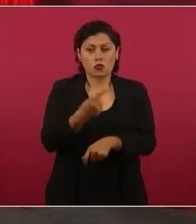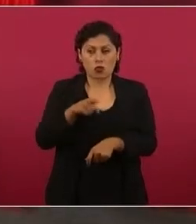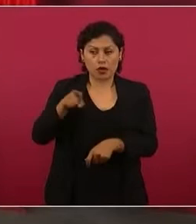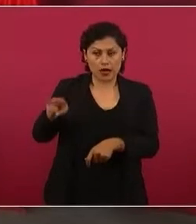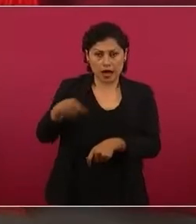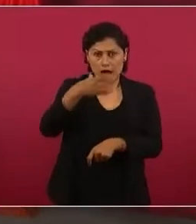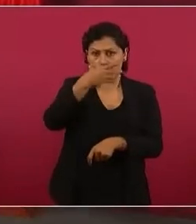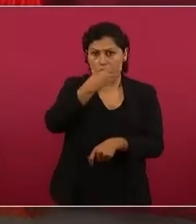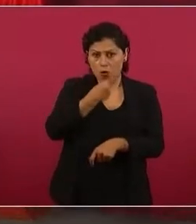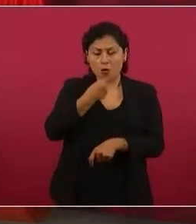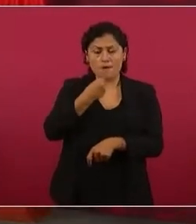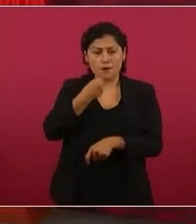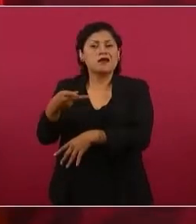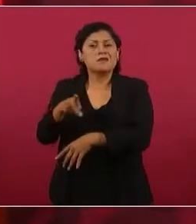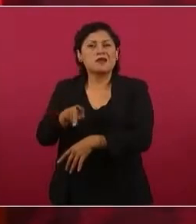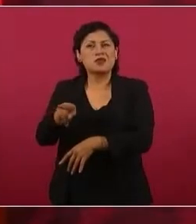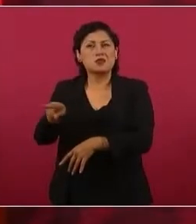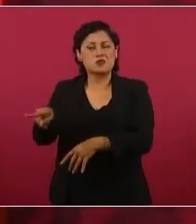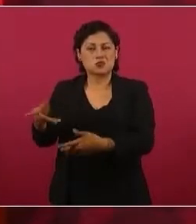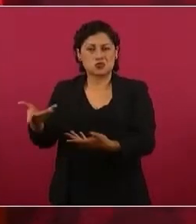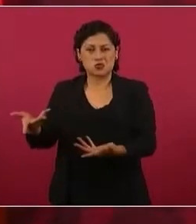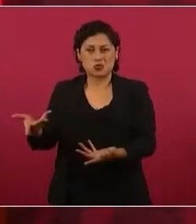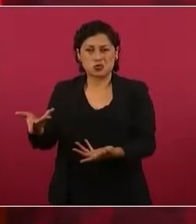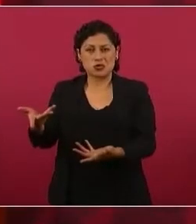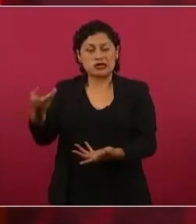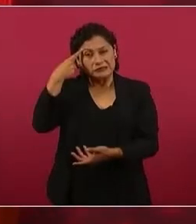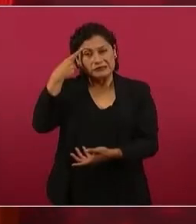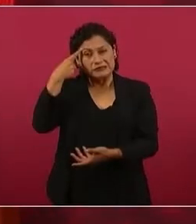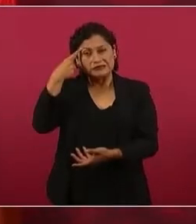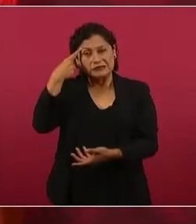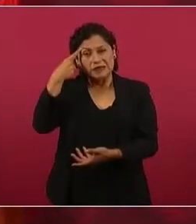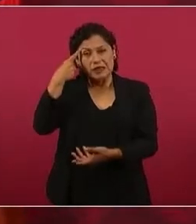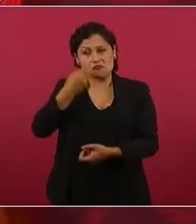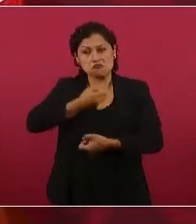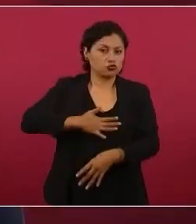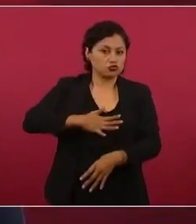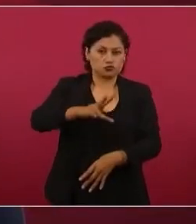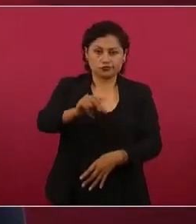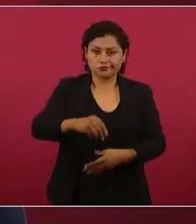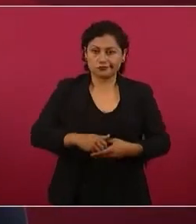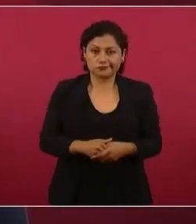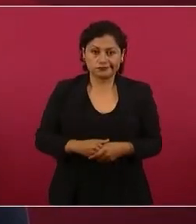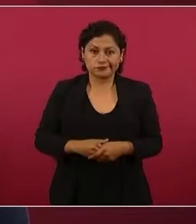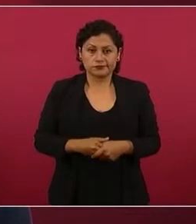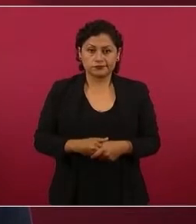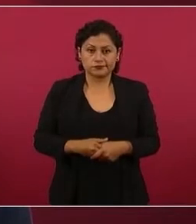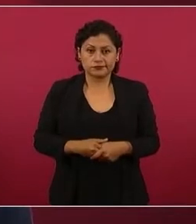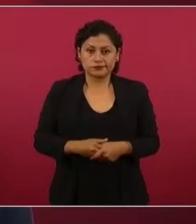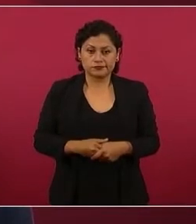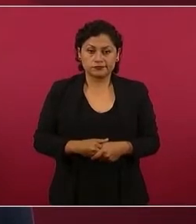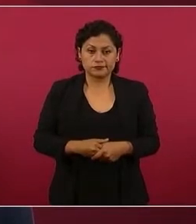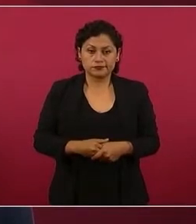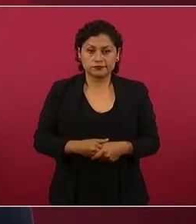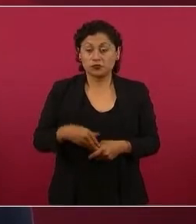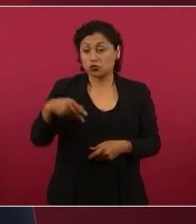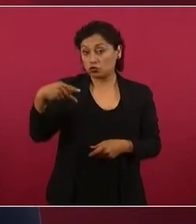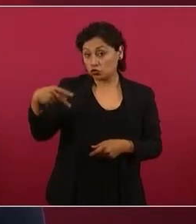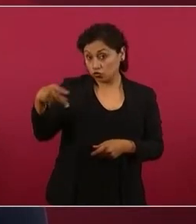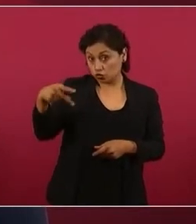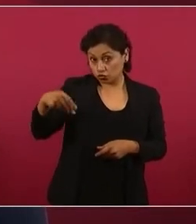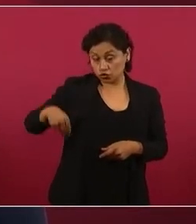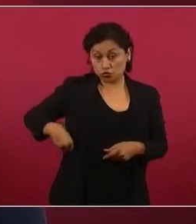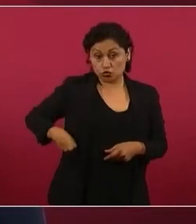conciencia, es injustamente tratado. Su delito, entre